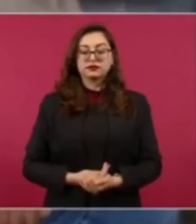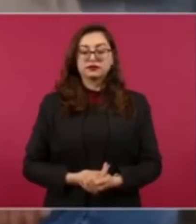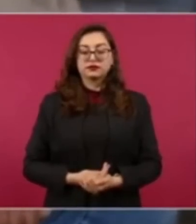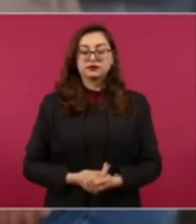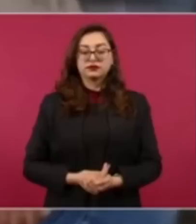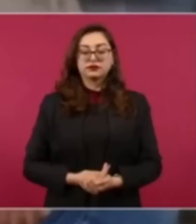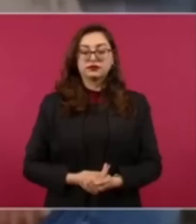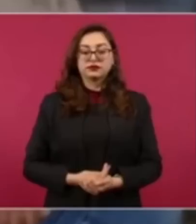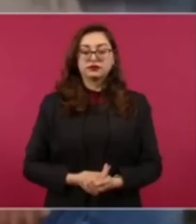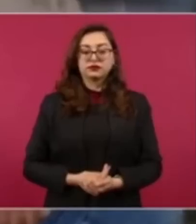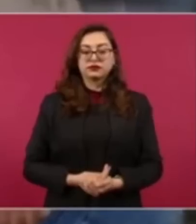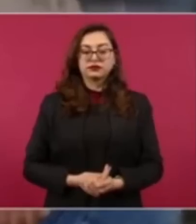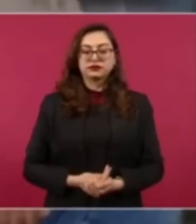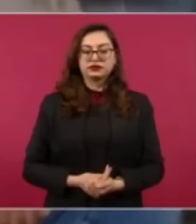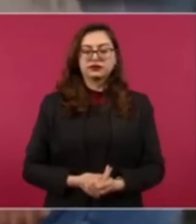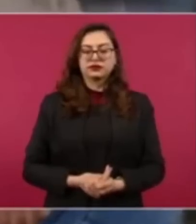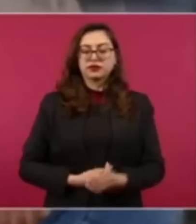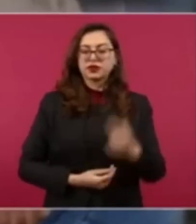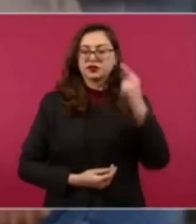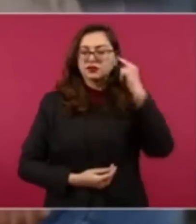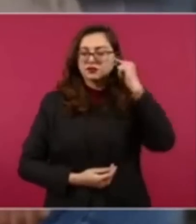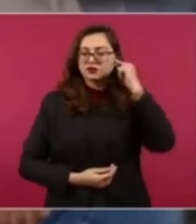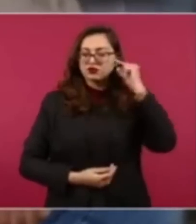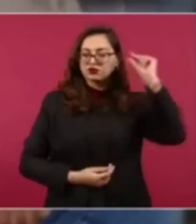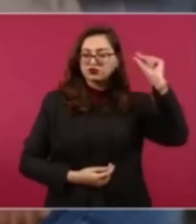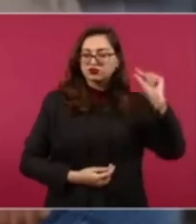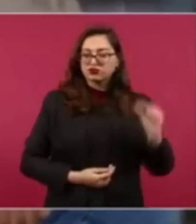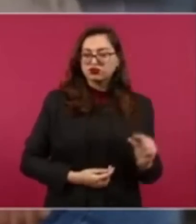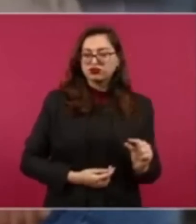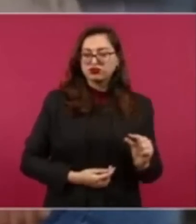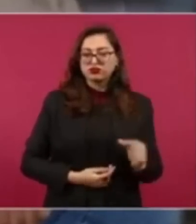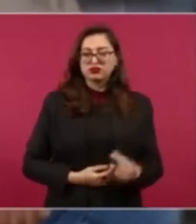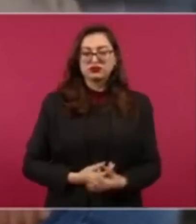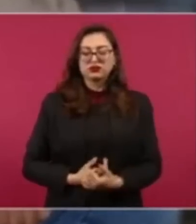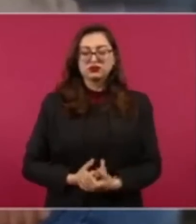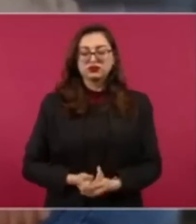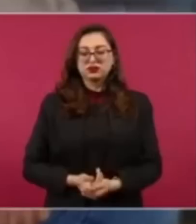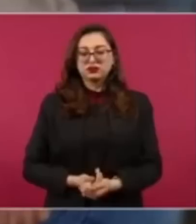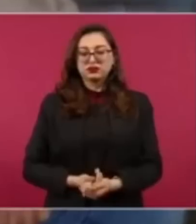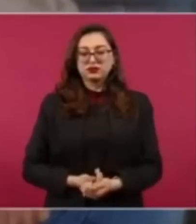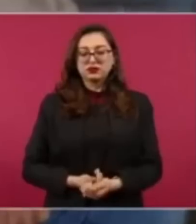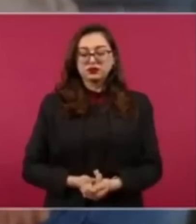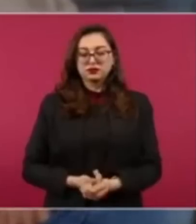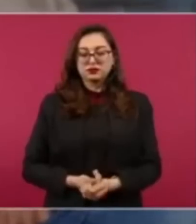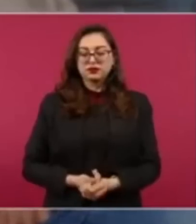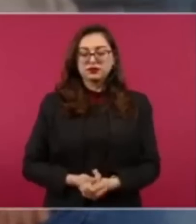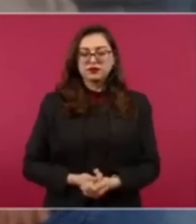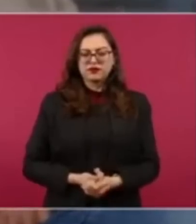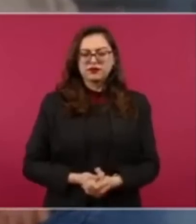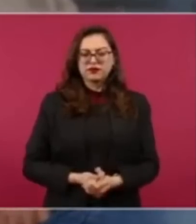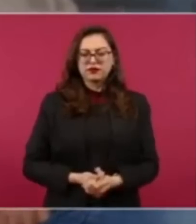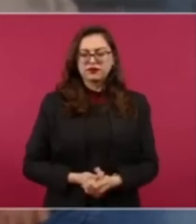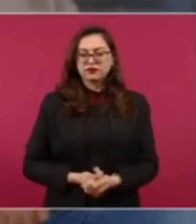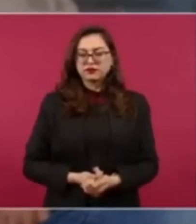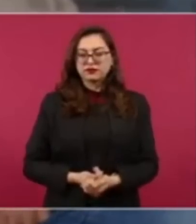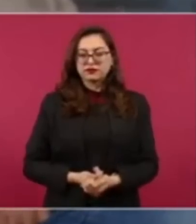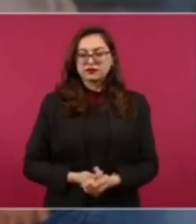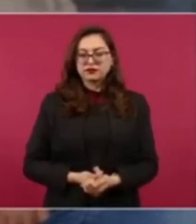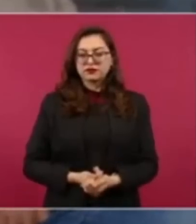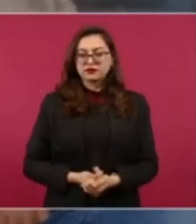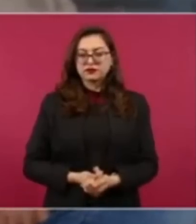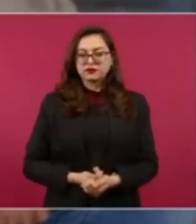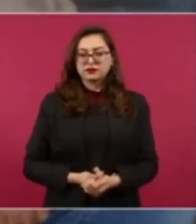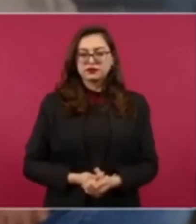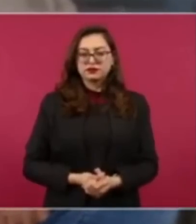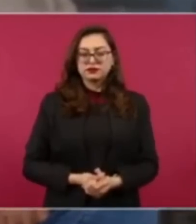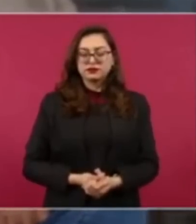tenido que reunir, formar lo que es la red en memoria y lucha de periodistas que han sido asesinados, porque